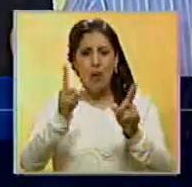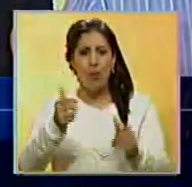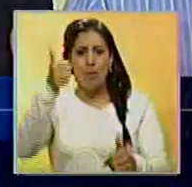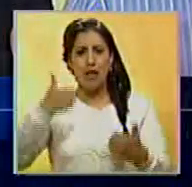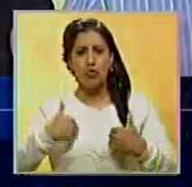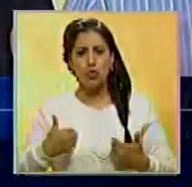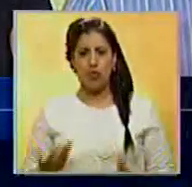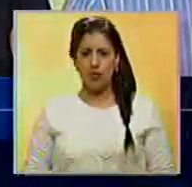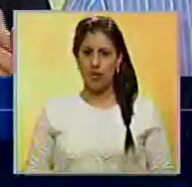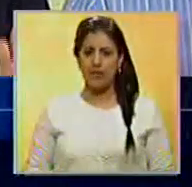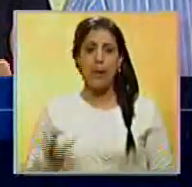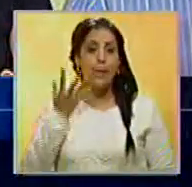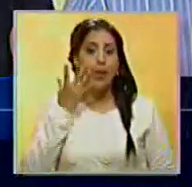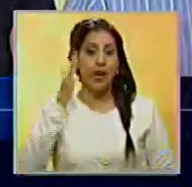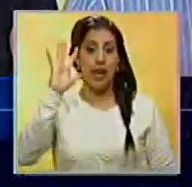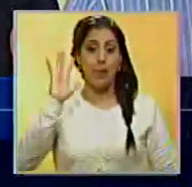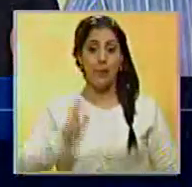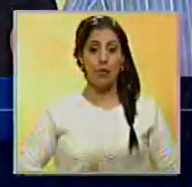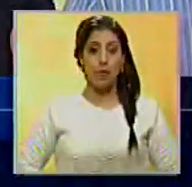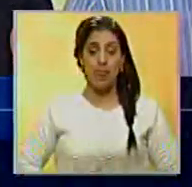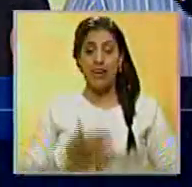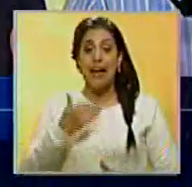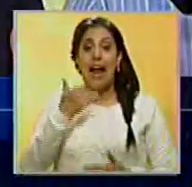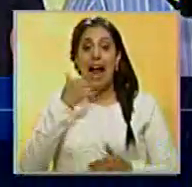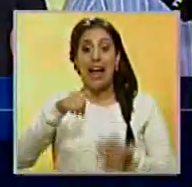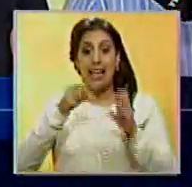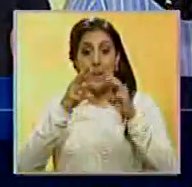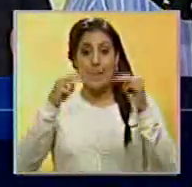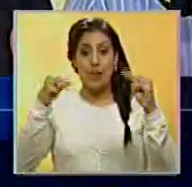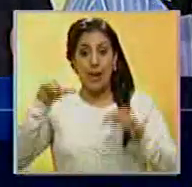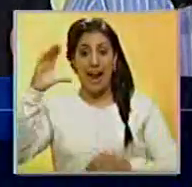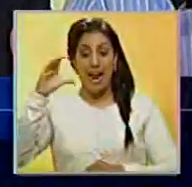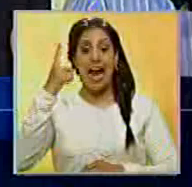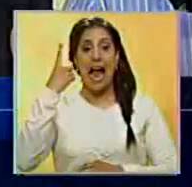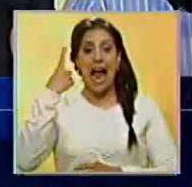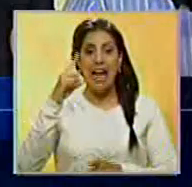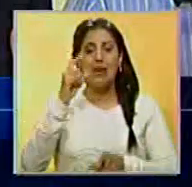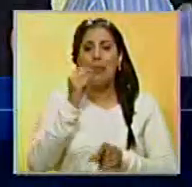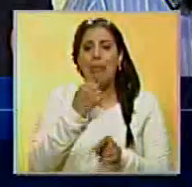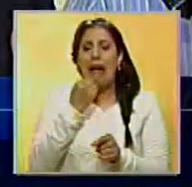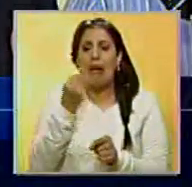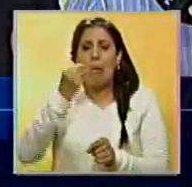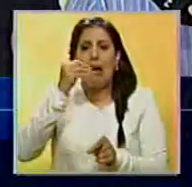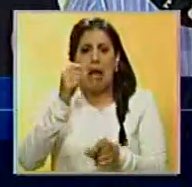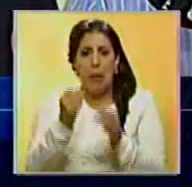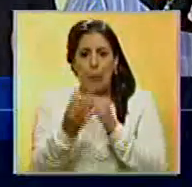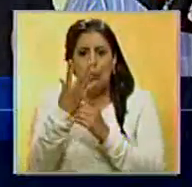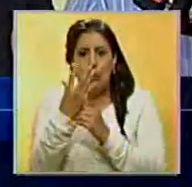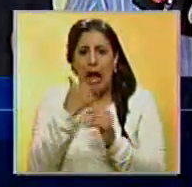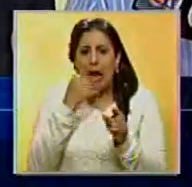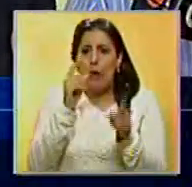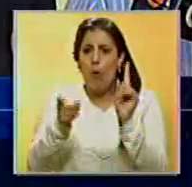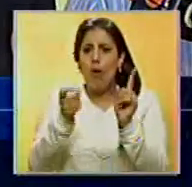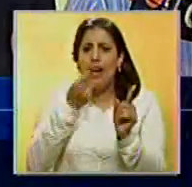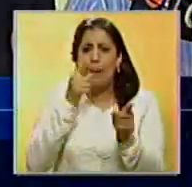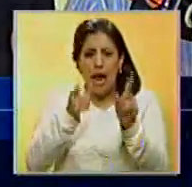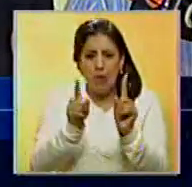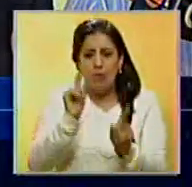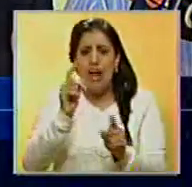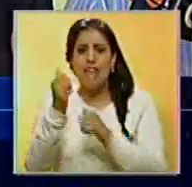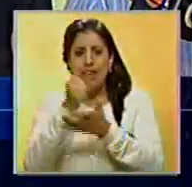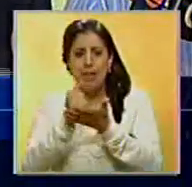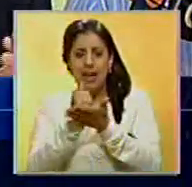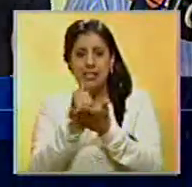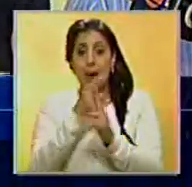afectada. Ejemplo, pronto en el área metropolitana de Caracas se consigue un poco más del 10%, digamos, de los medicamentos en las